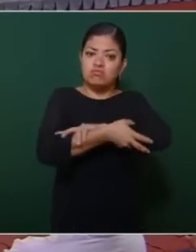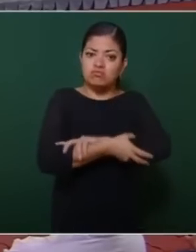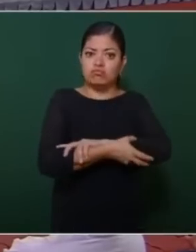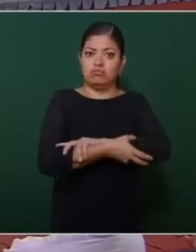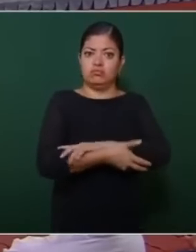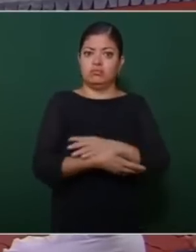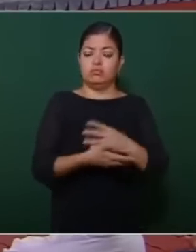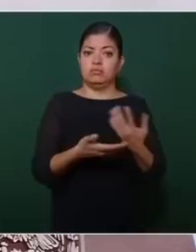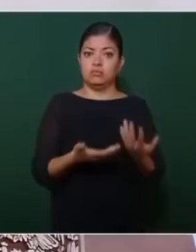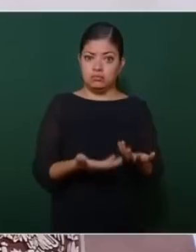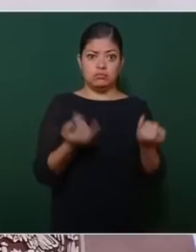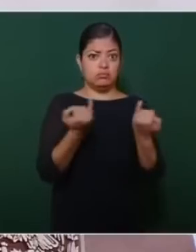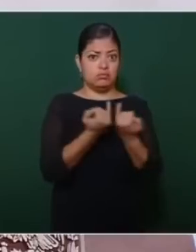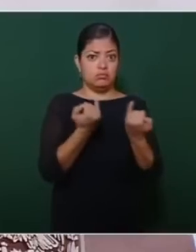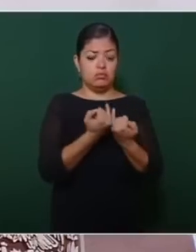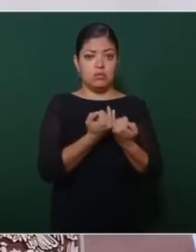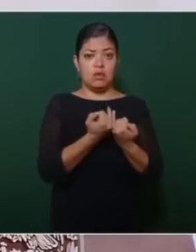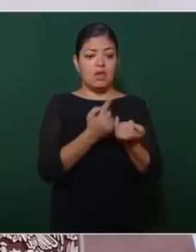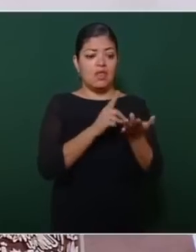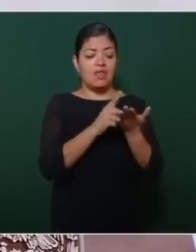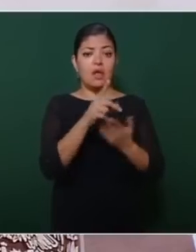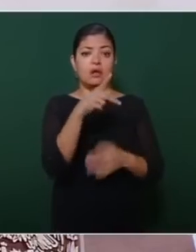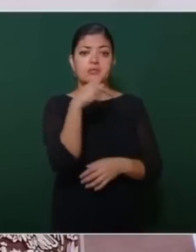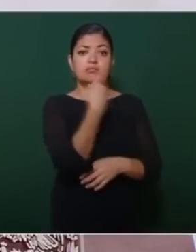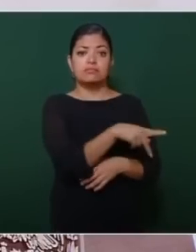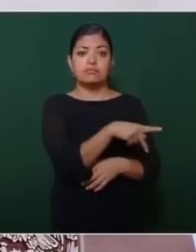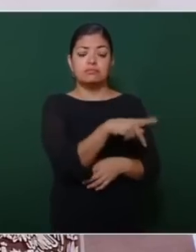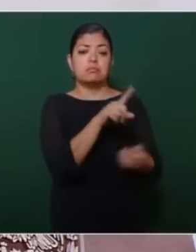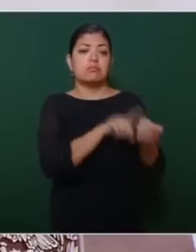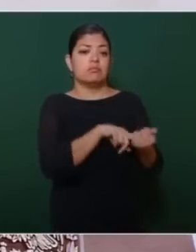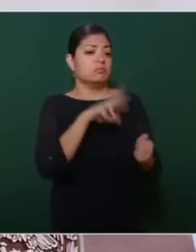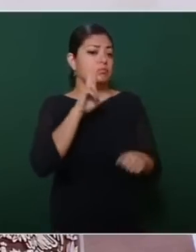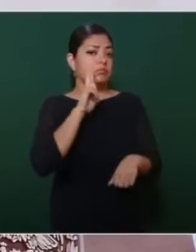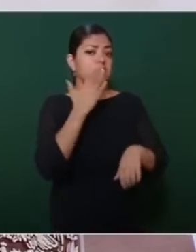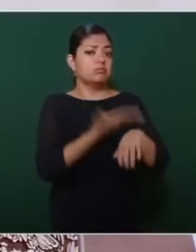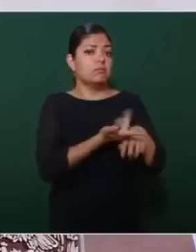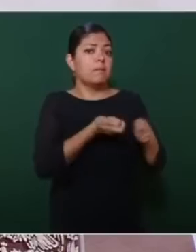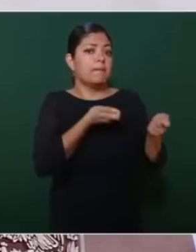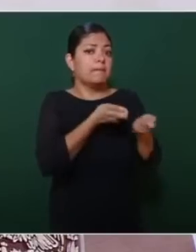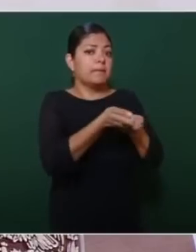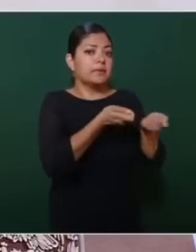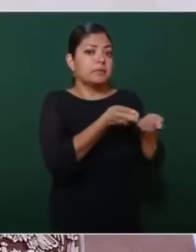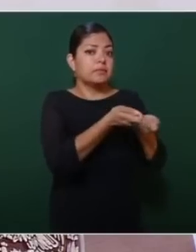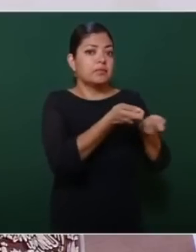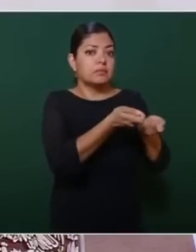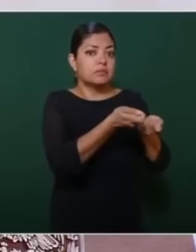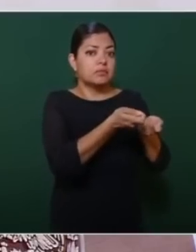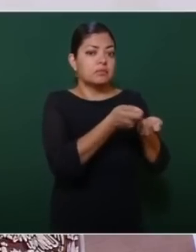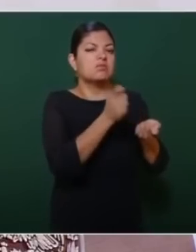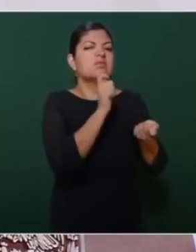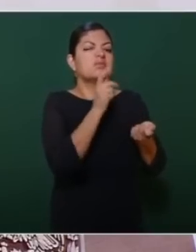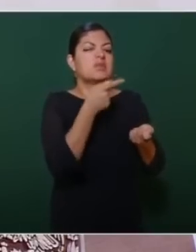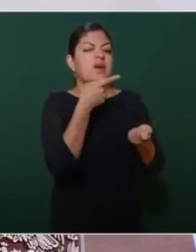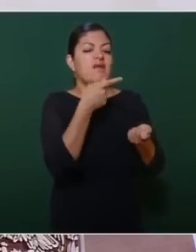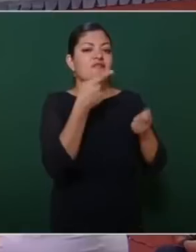y su derecho soberano a regular con respecto a asuntos